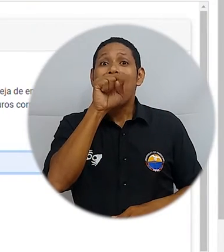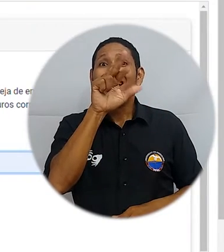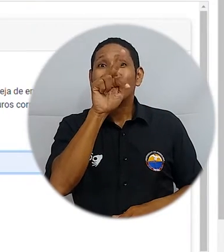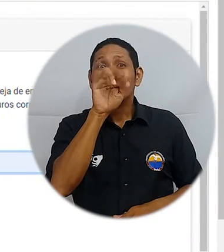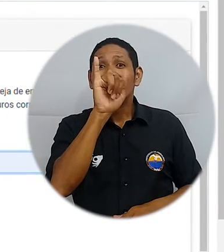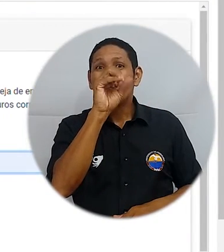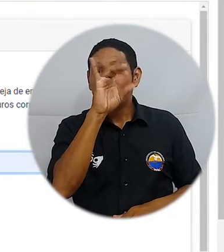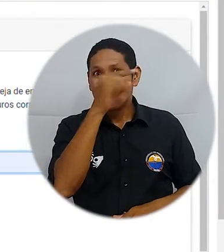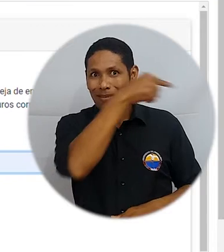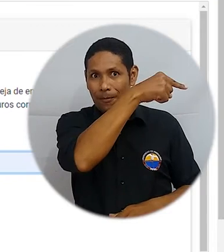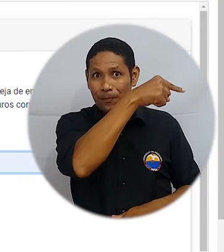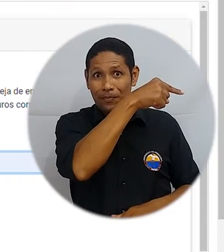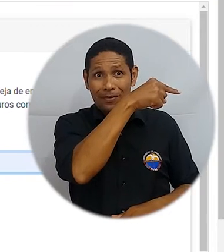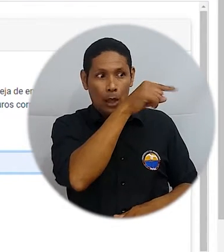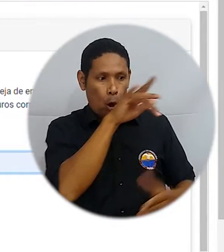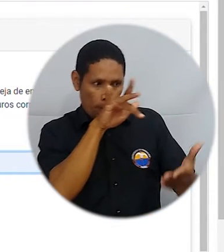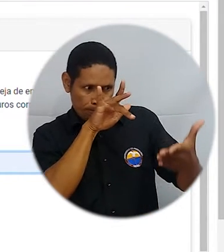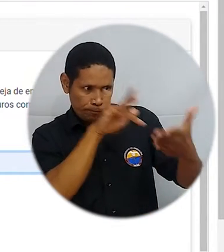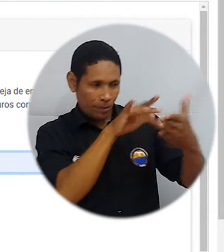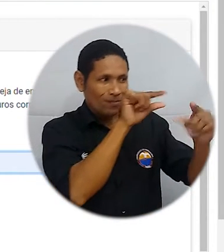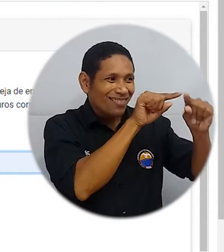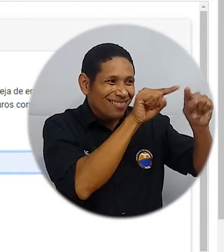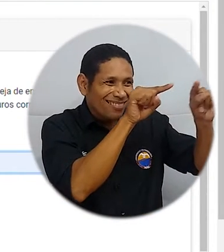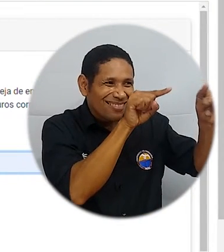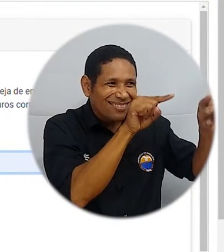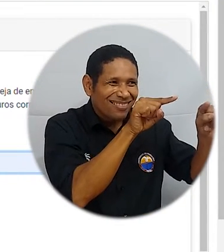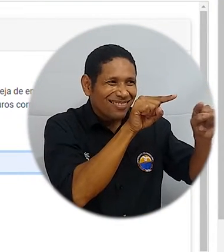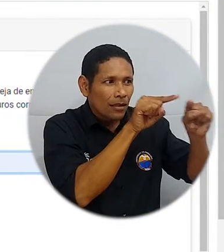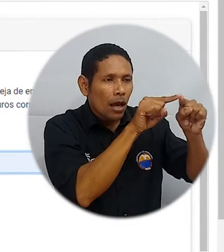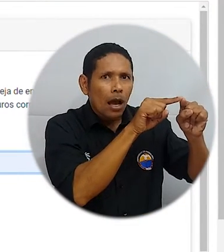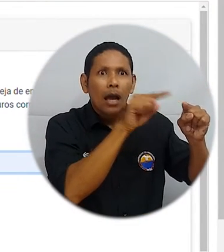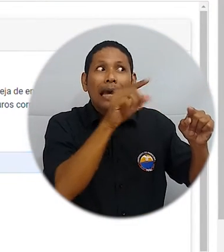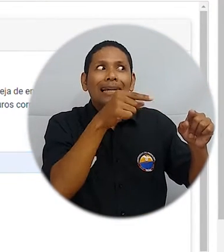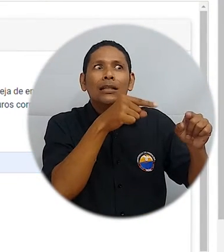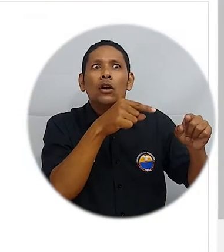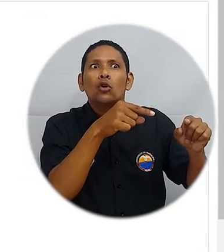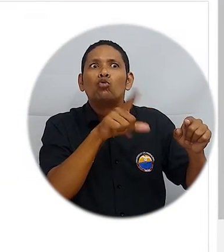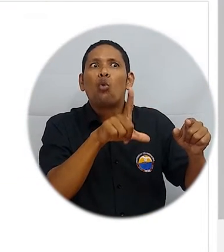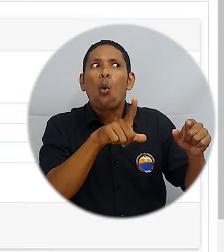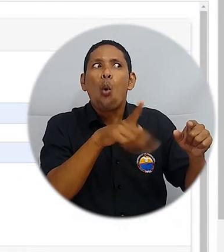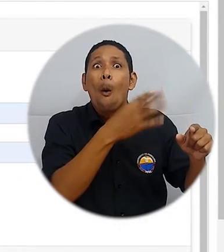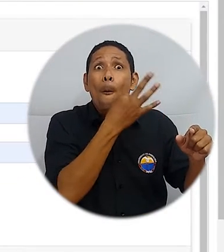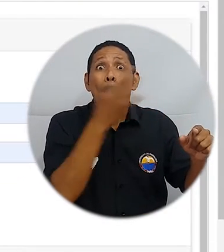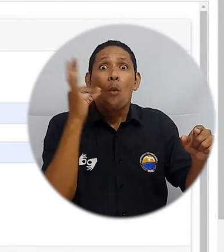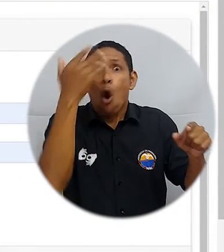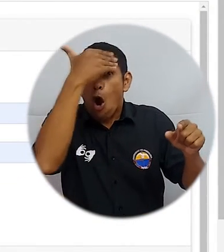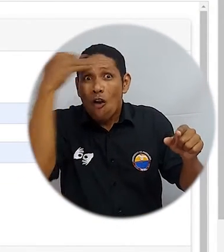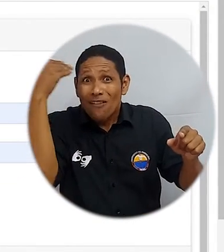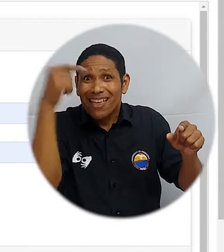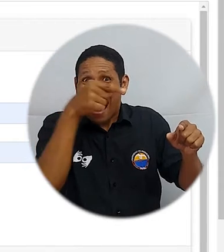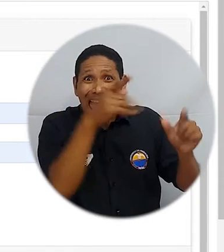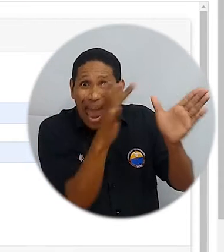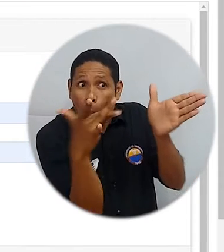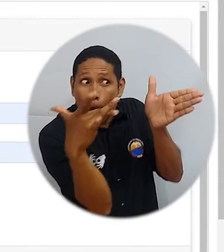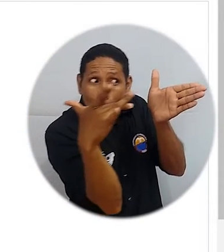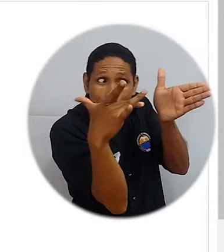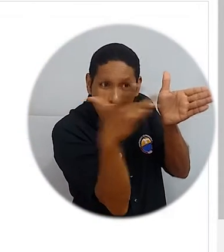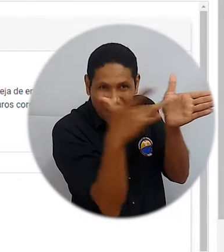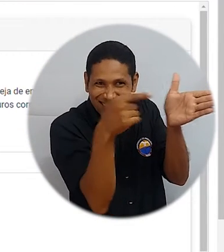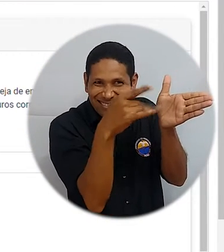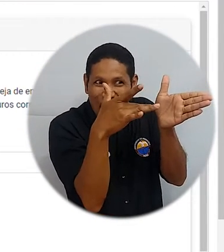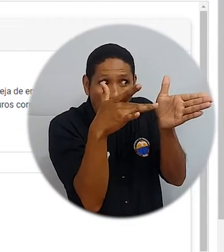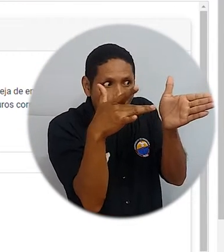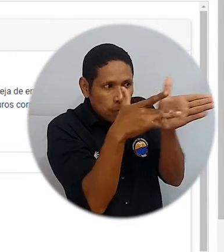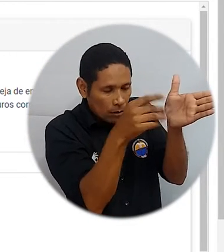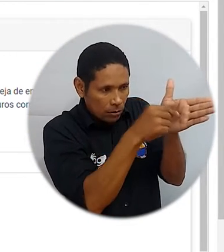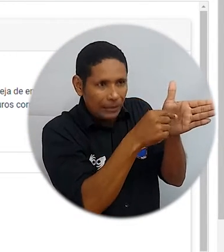la cual tendrá que darle al botón de Has olvidado tu contraseña. Al darle